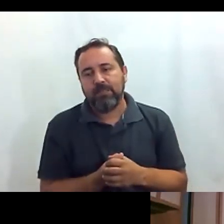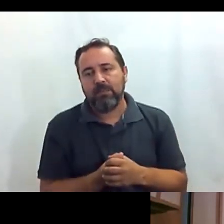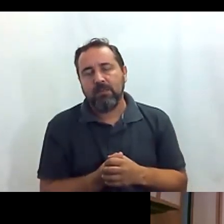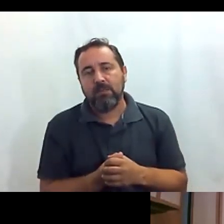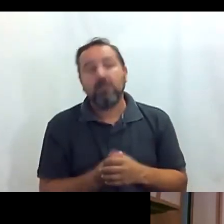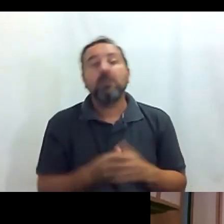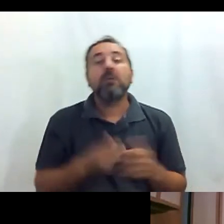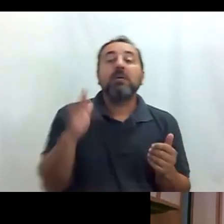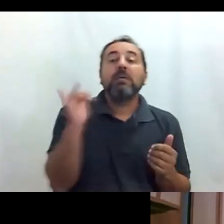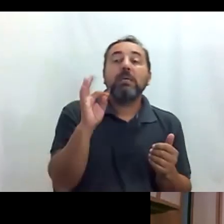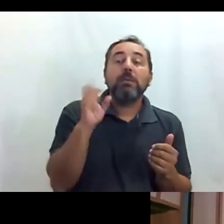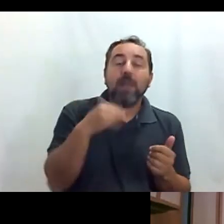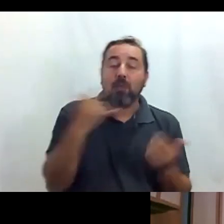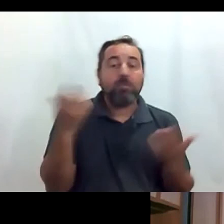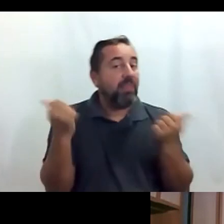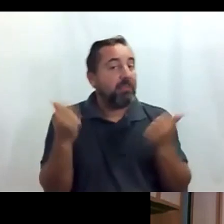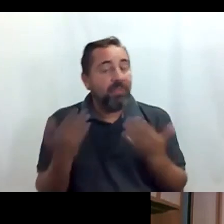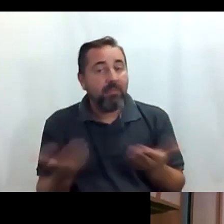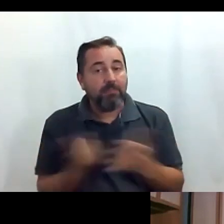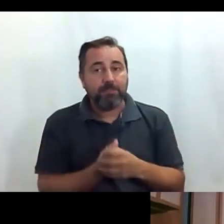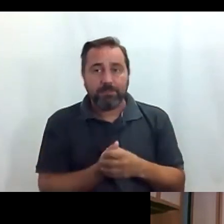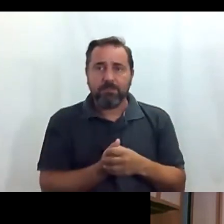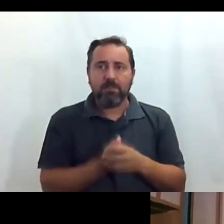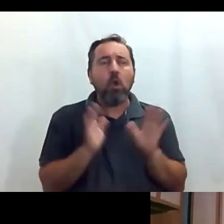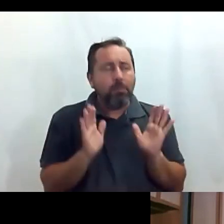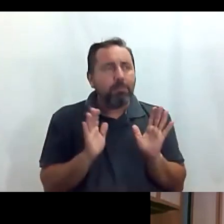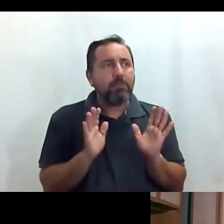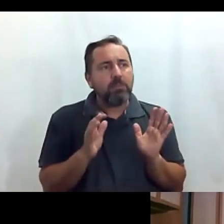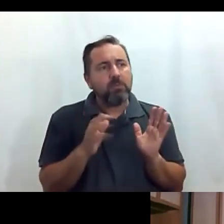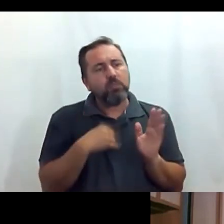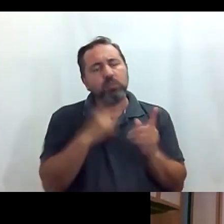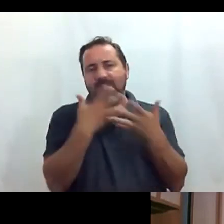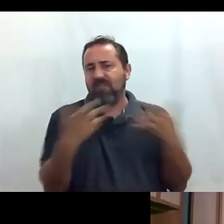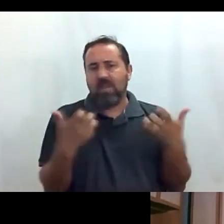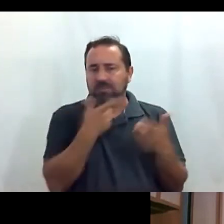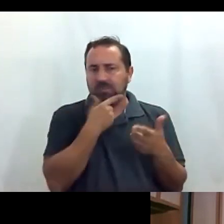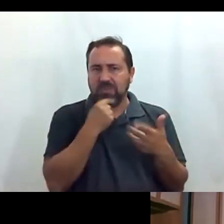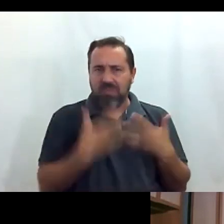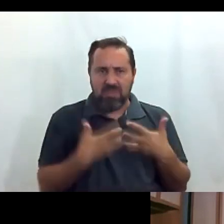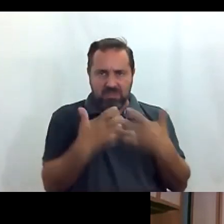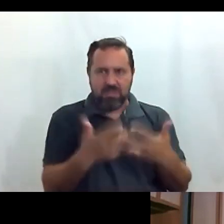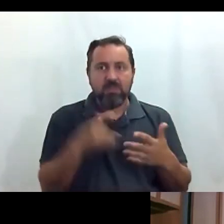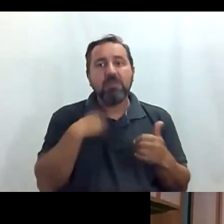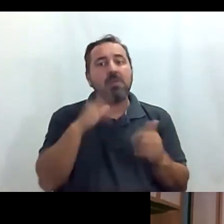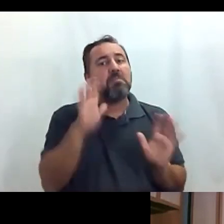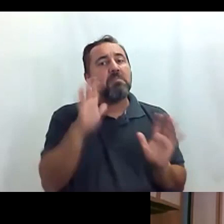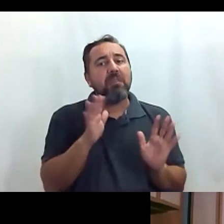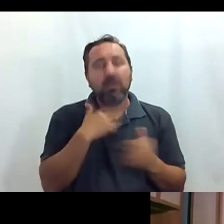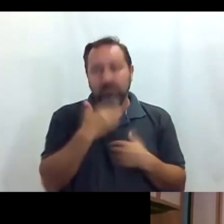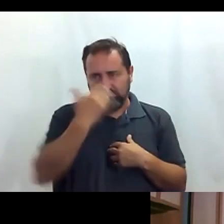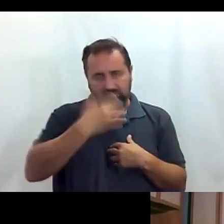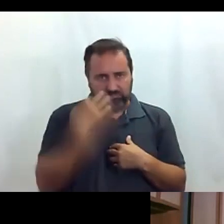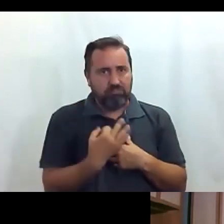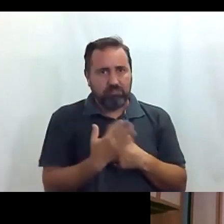Iván si nos quieres despedir si pues yo pues con una frase muy sencilla pero que me parece que es una verdad como una